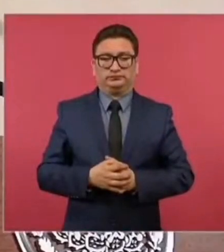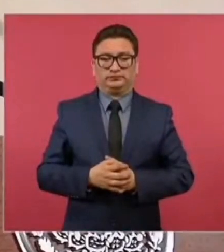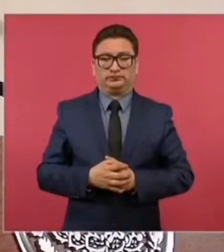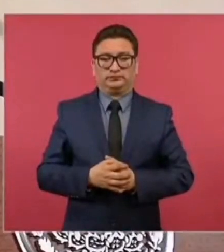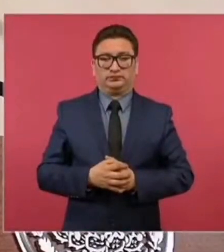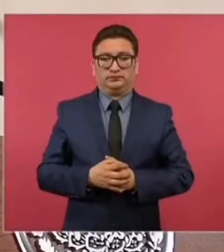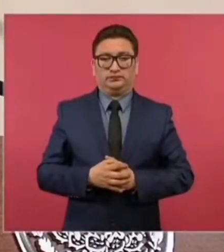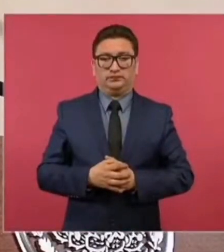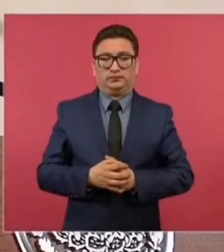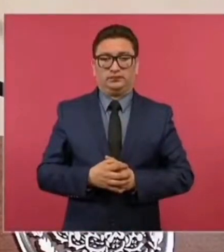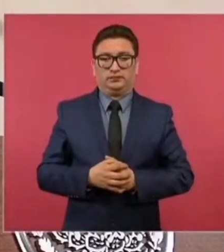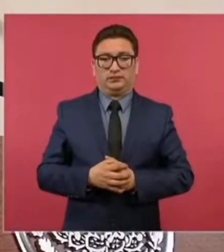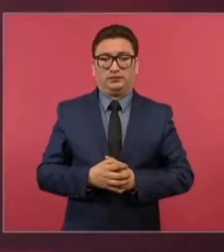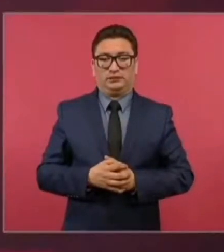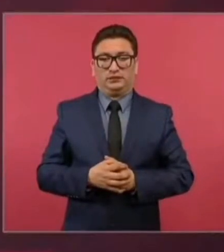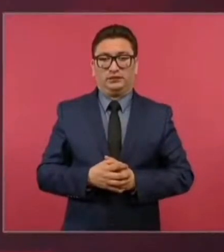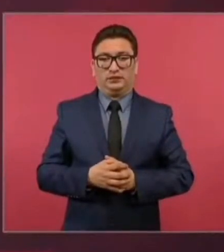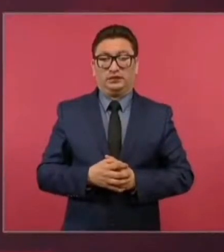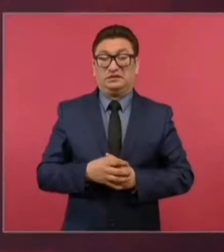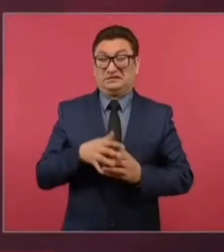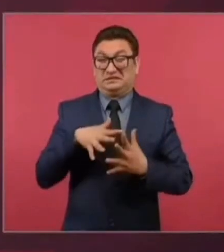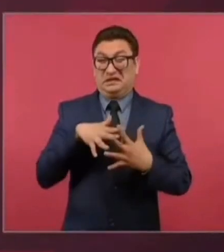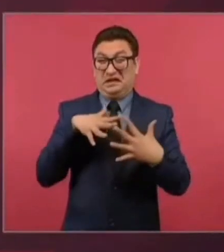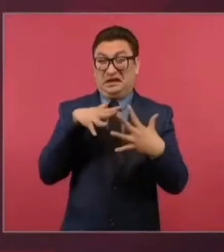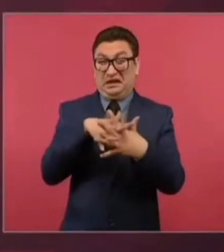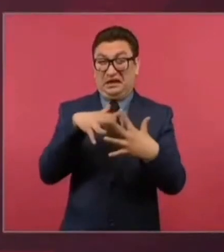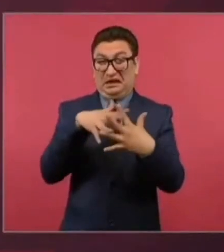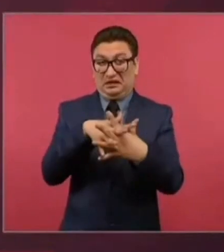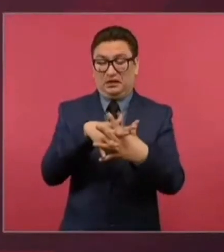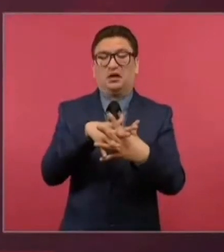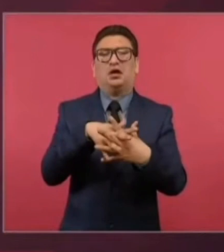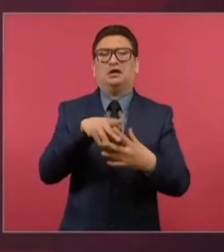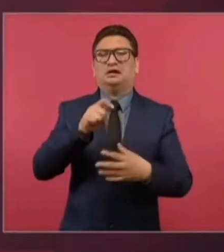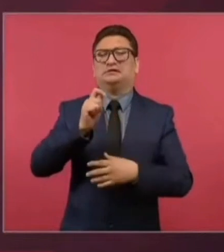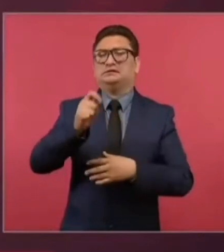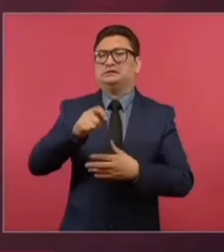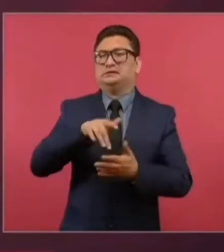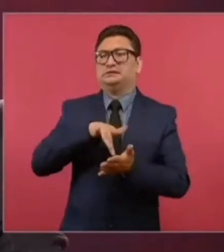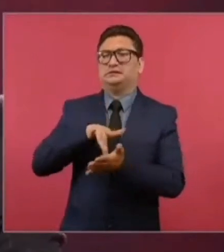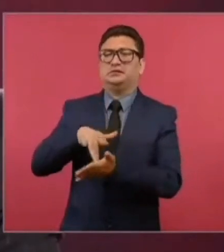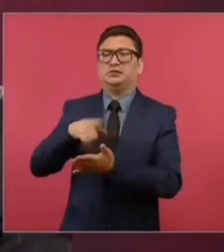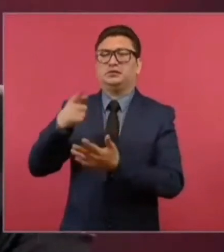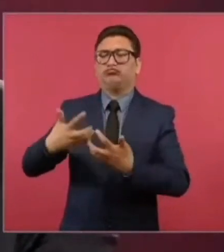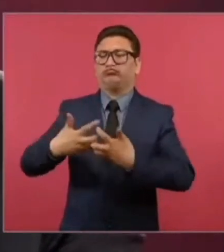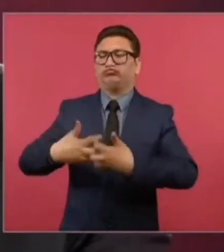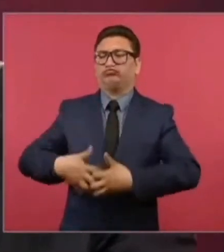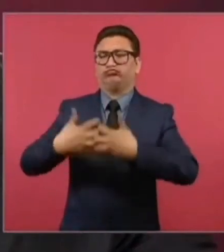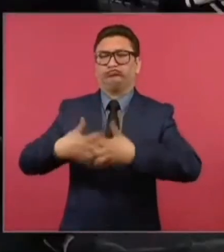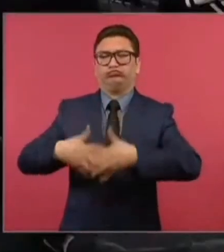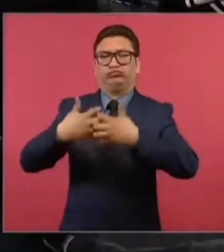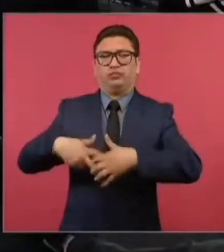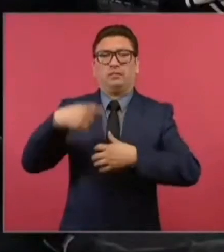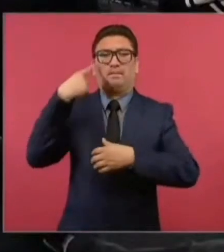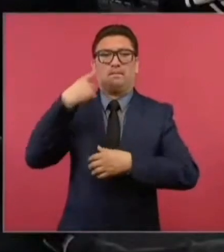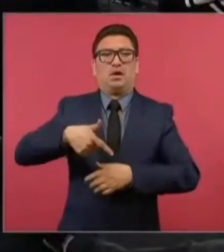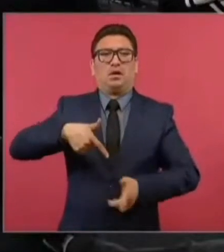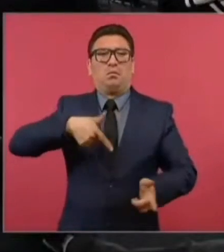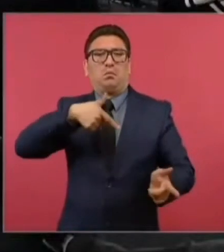la industria bélica, el uso de las armas.